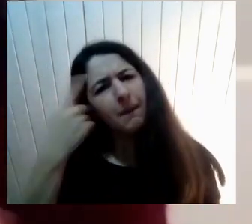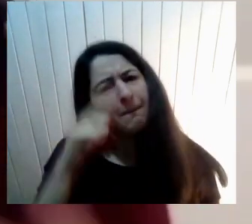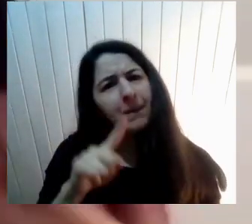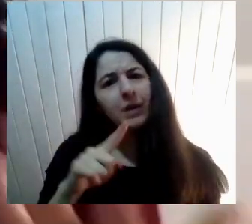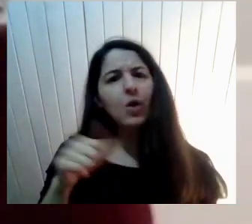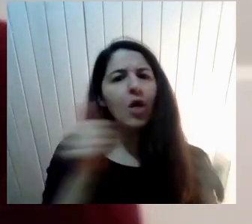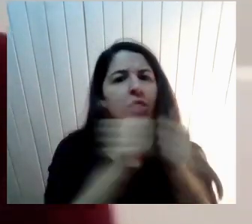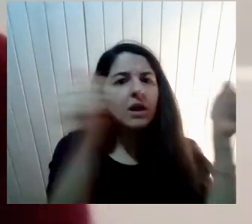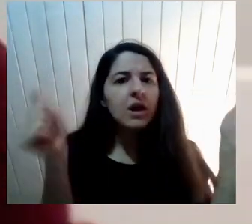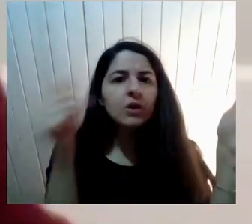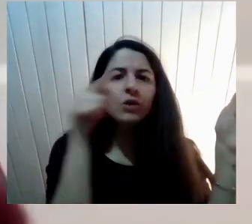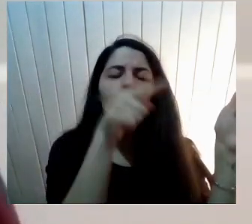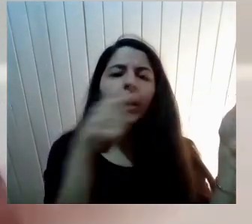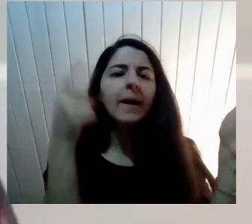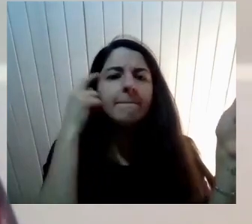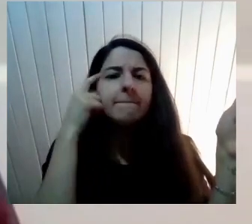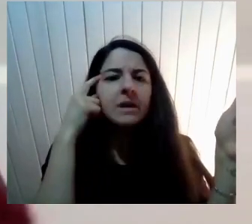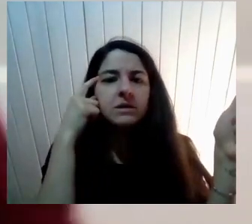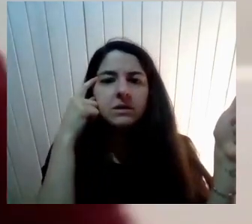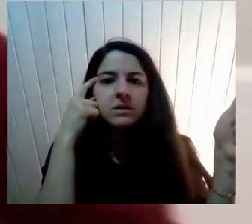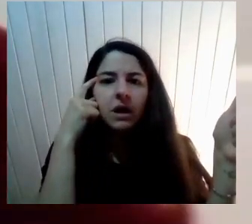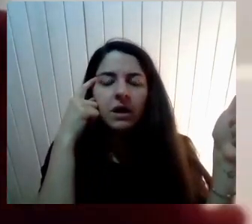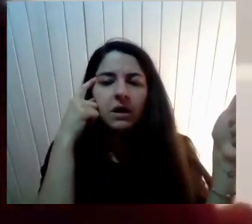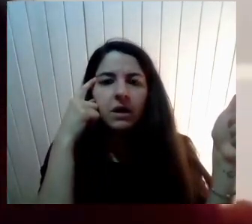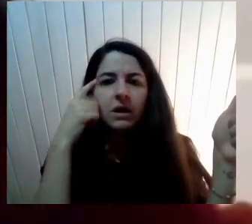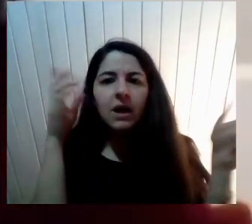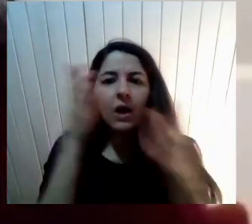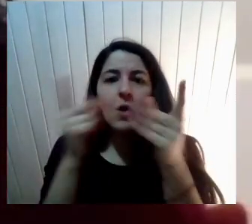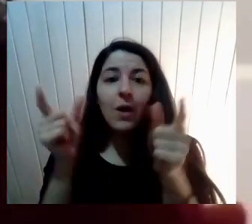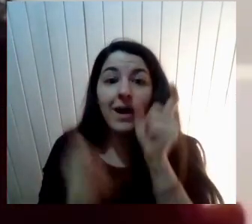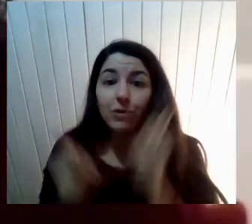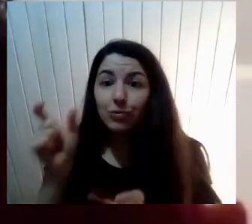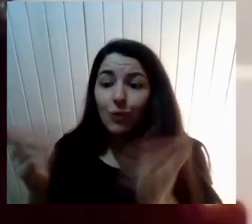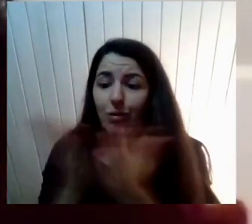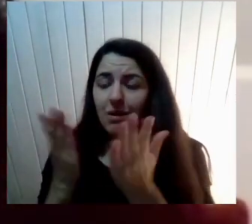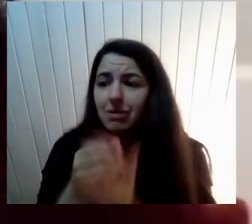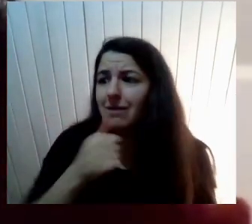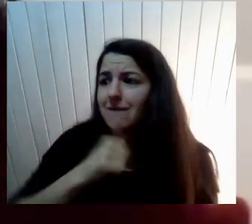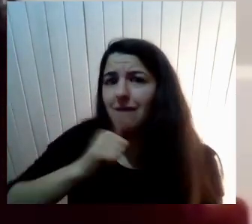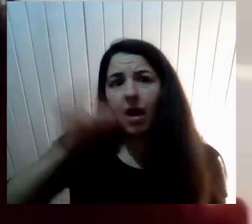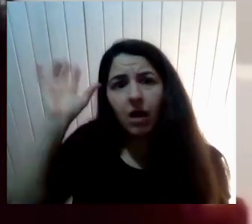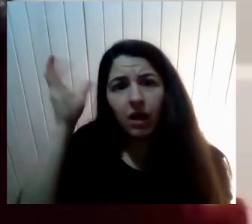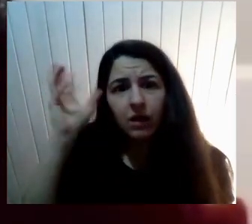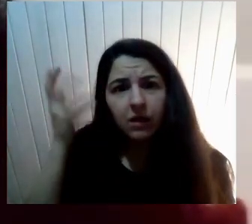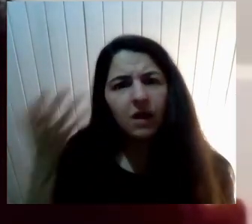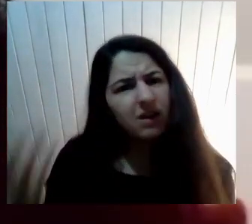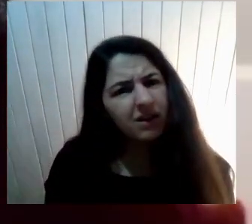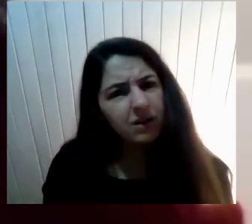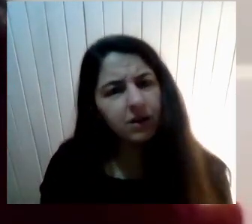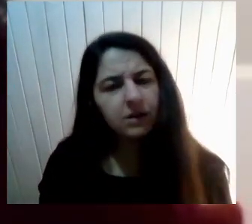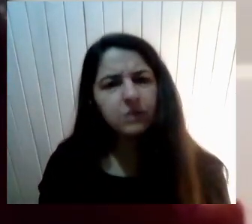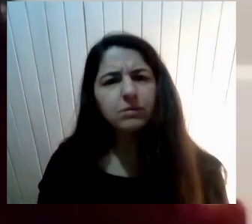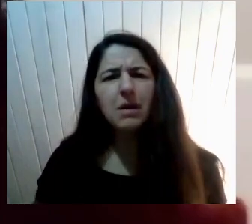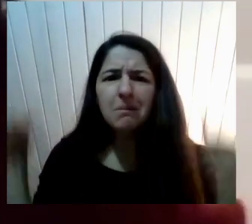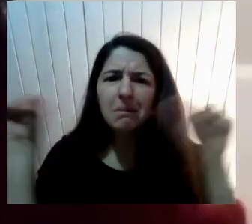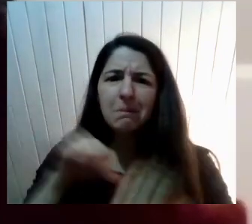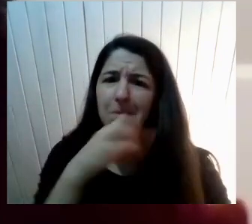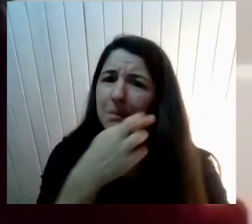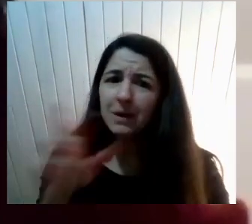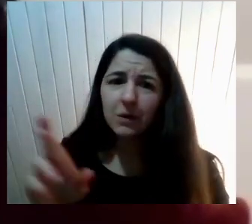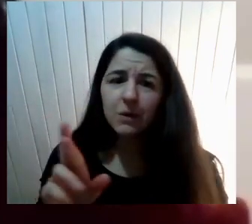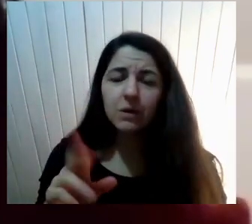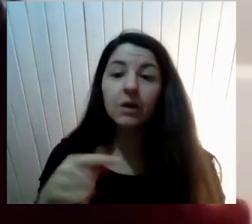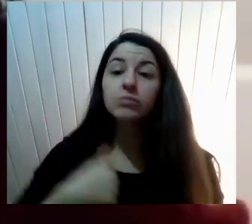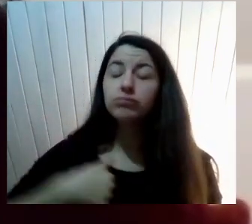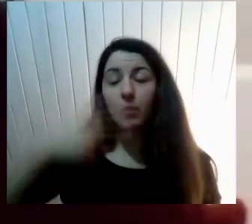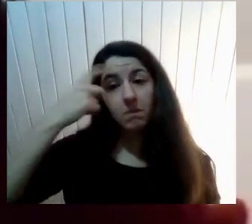los estudiantes No aprenden Estamos Desde ahí Pésimos Entonces yo creo También Y a propósito De las consecuencias